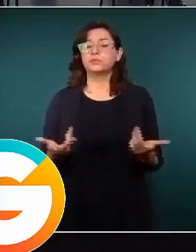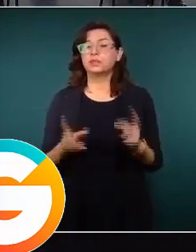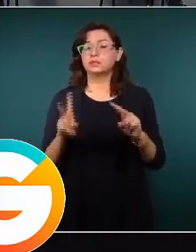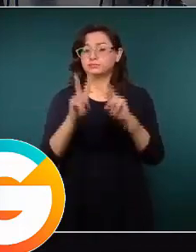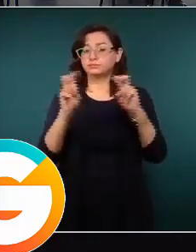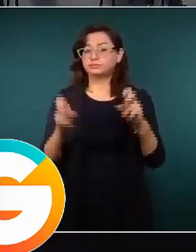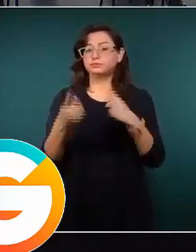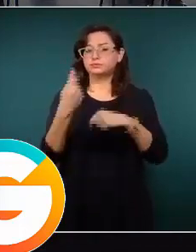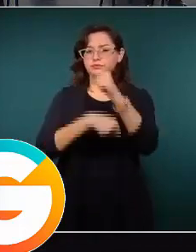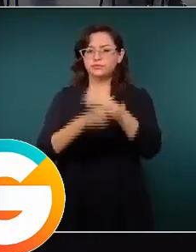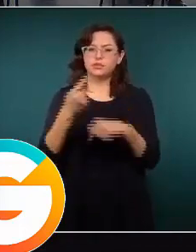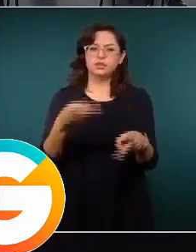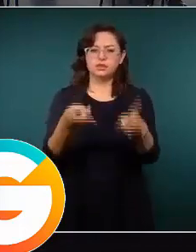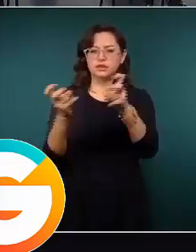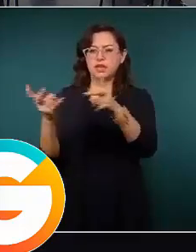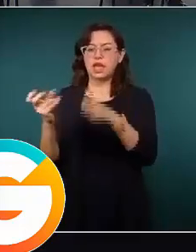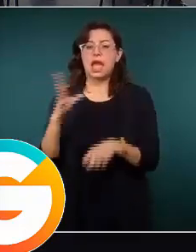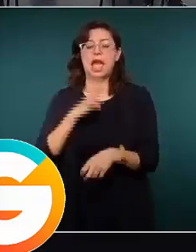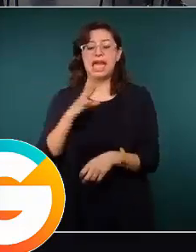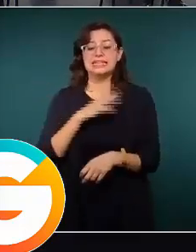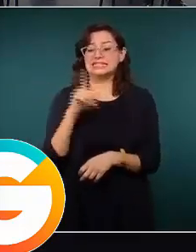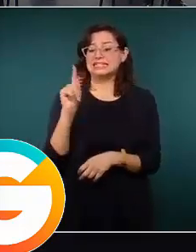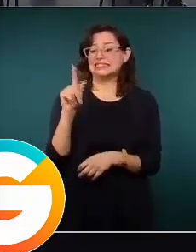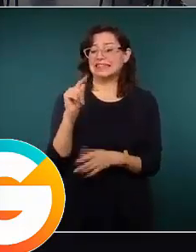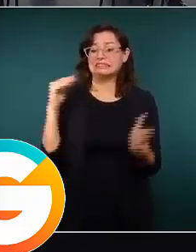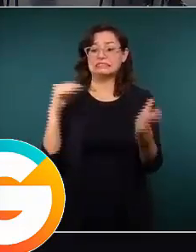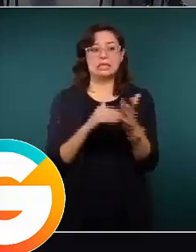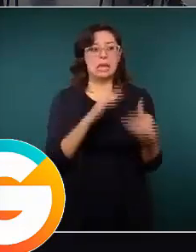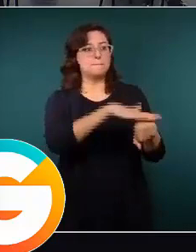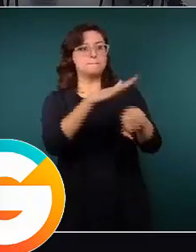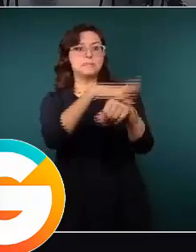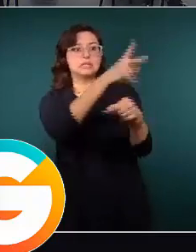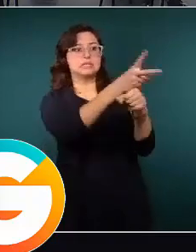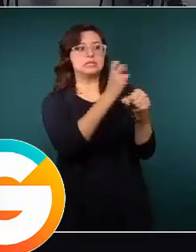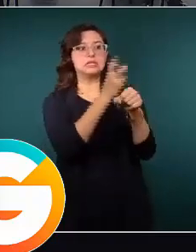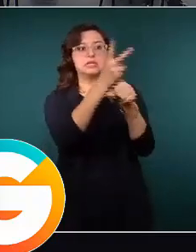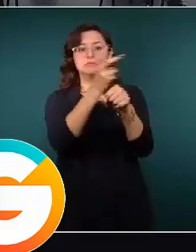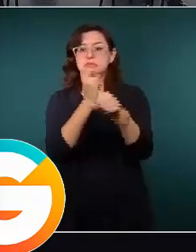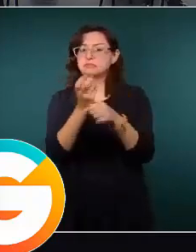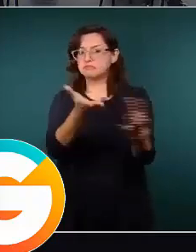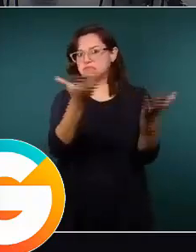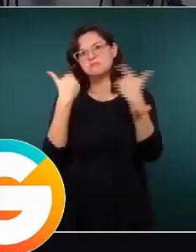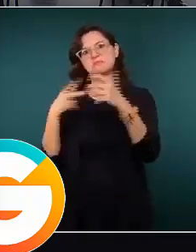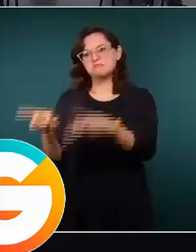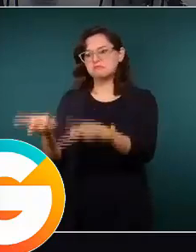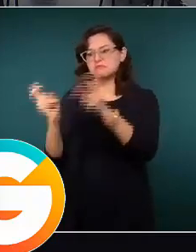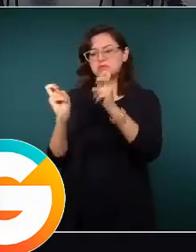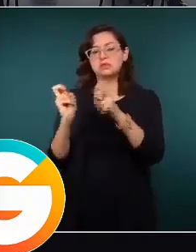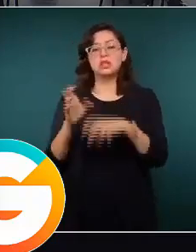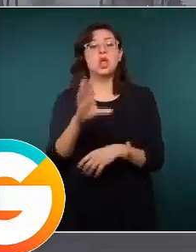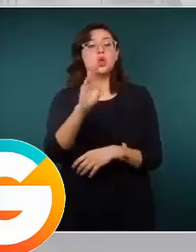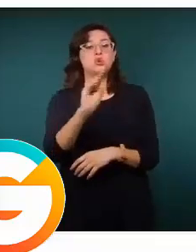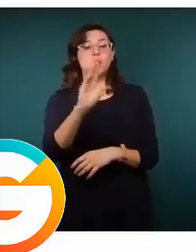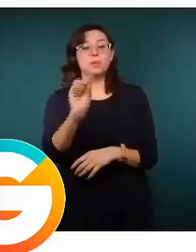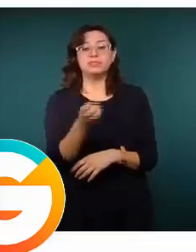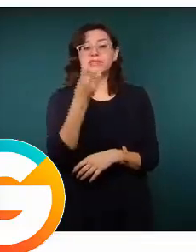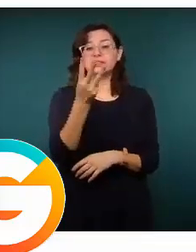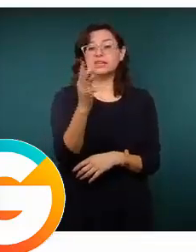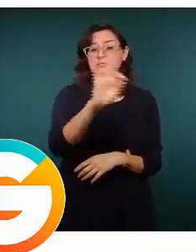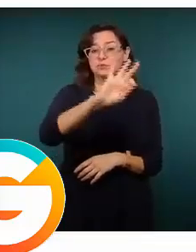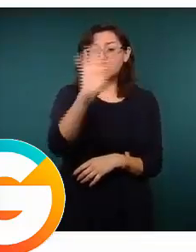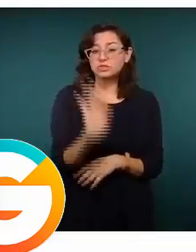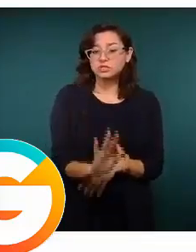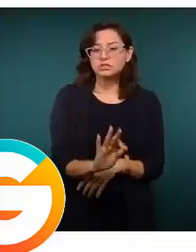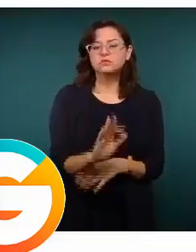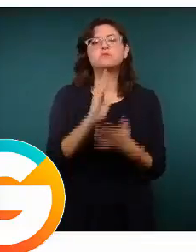71 convocatorias y se ha logrado inhibir al 66, es decir, 93 por ciento de estos saqueos se han